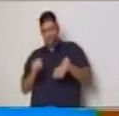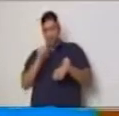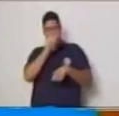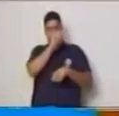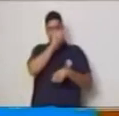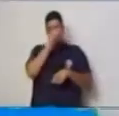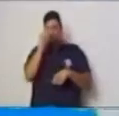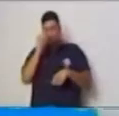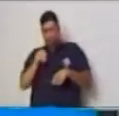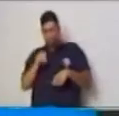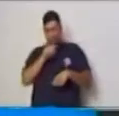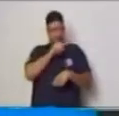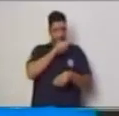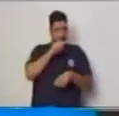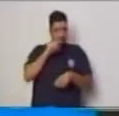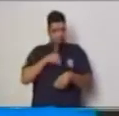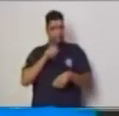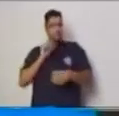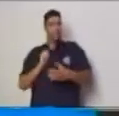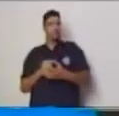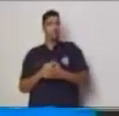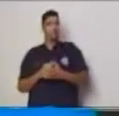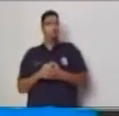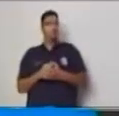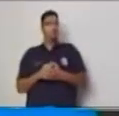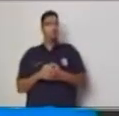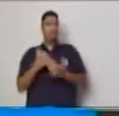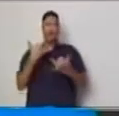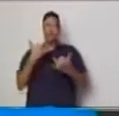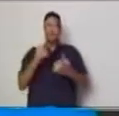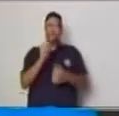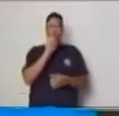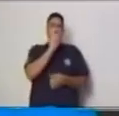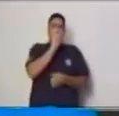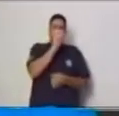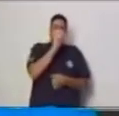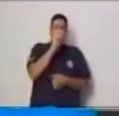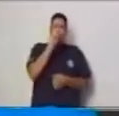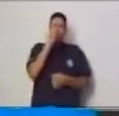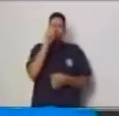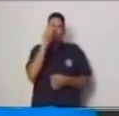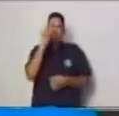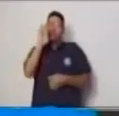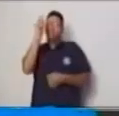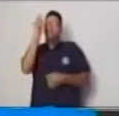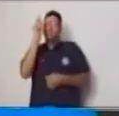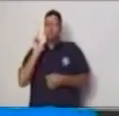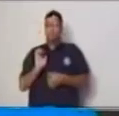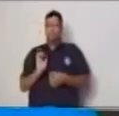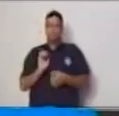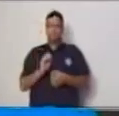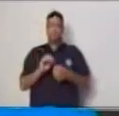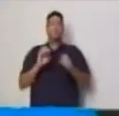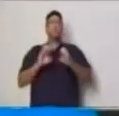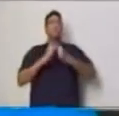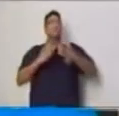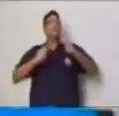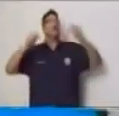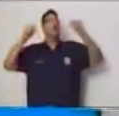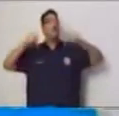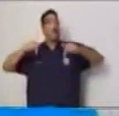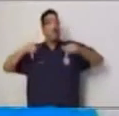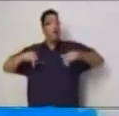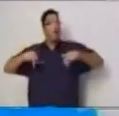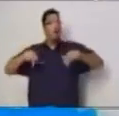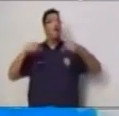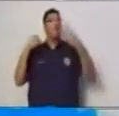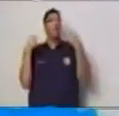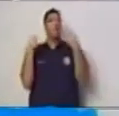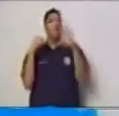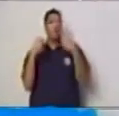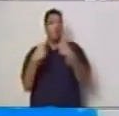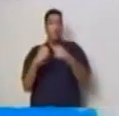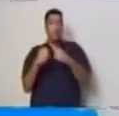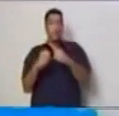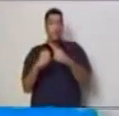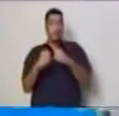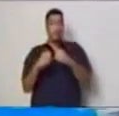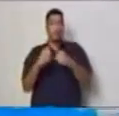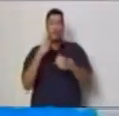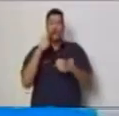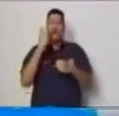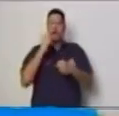están colocados los puntos ahora es el momento de hacer el trazo